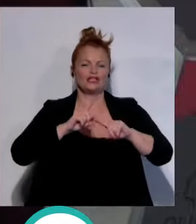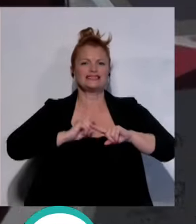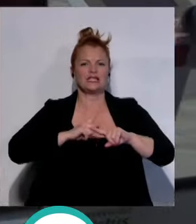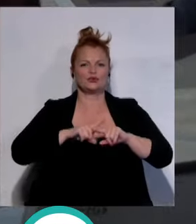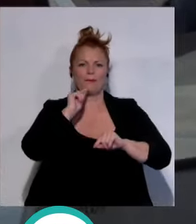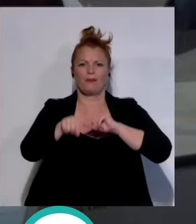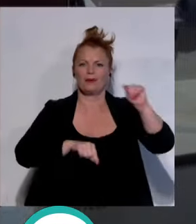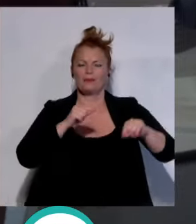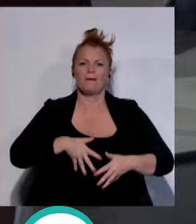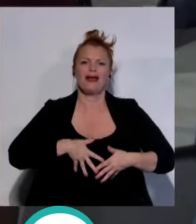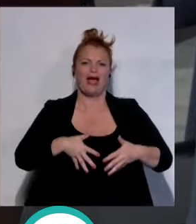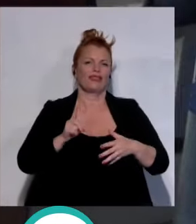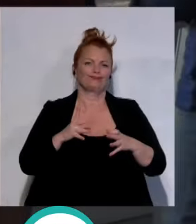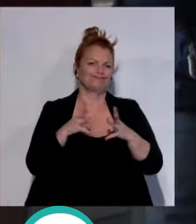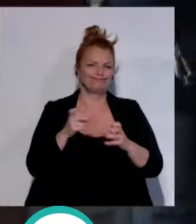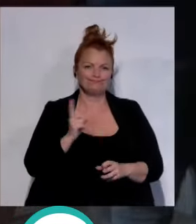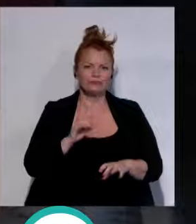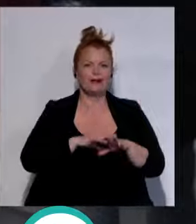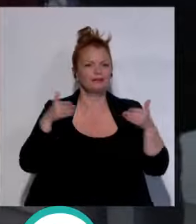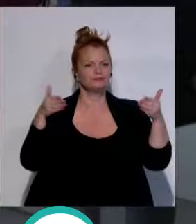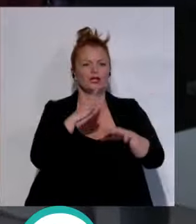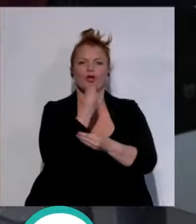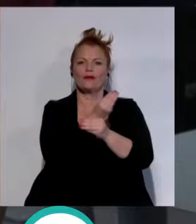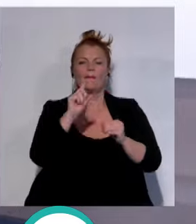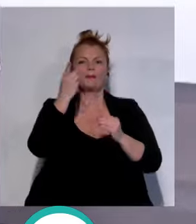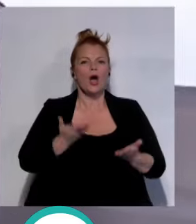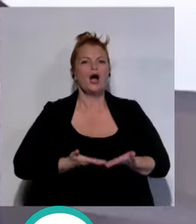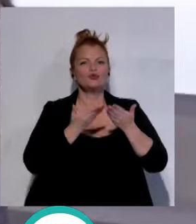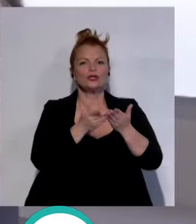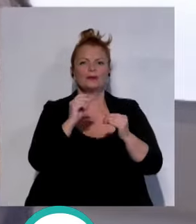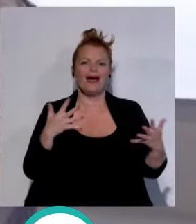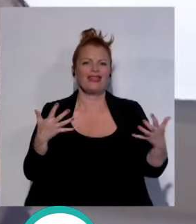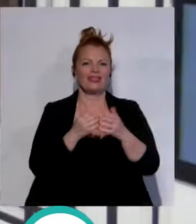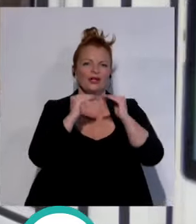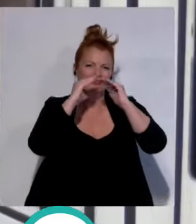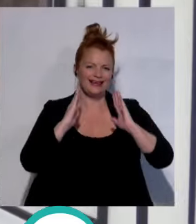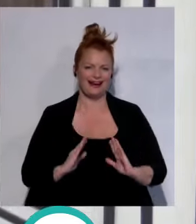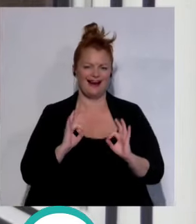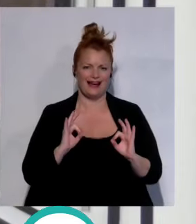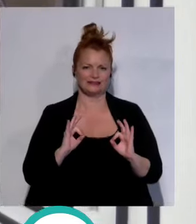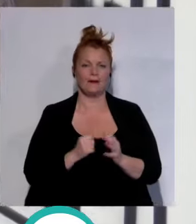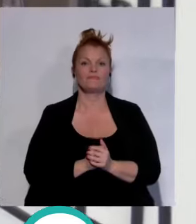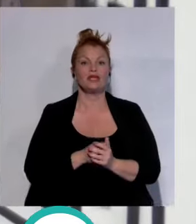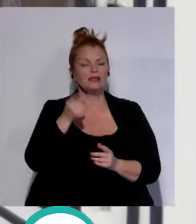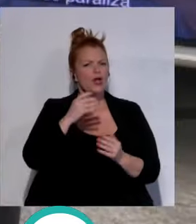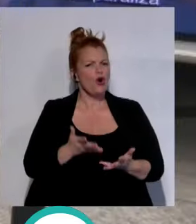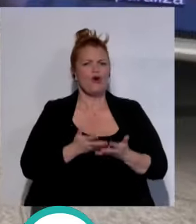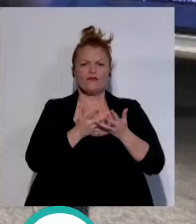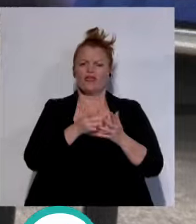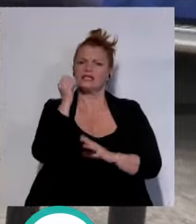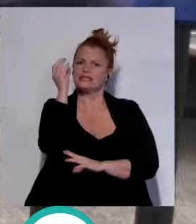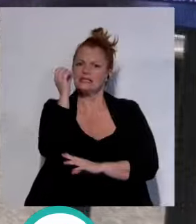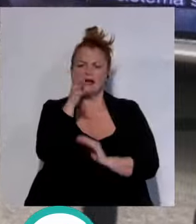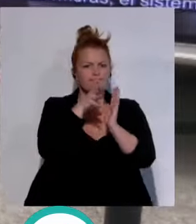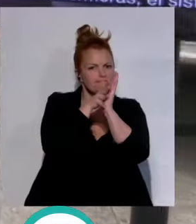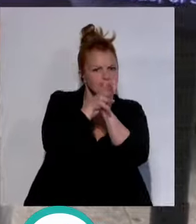y embarazo no deseado para jóvenes y primeros auxilios en accidentes domésticos además se ofrecerán charlas